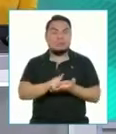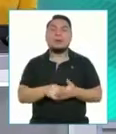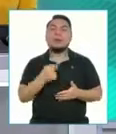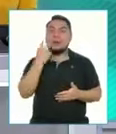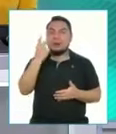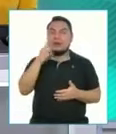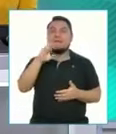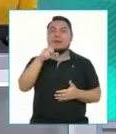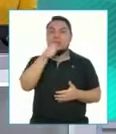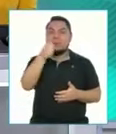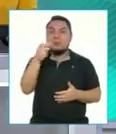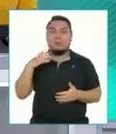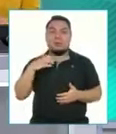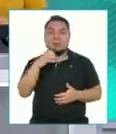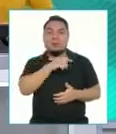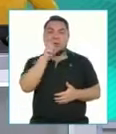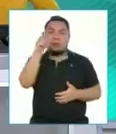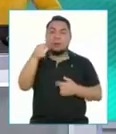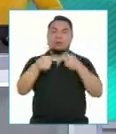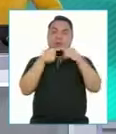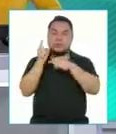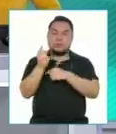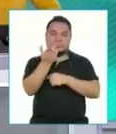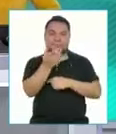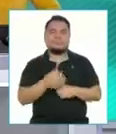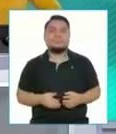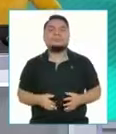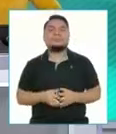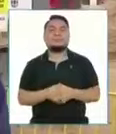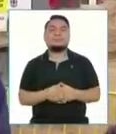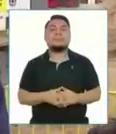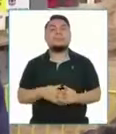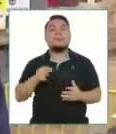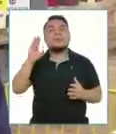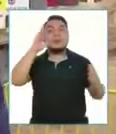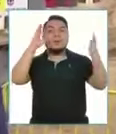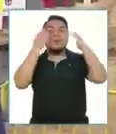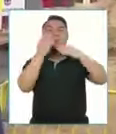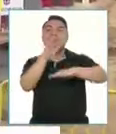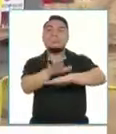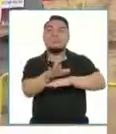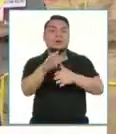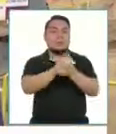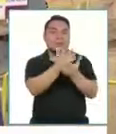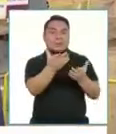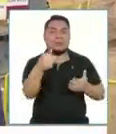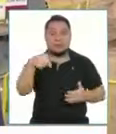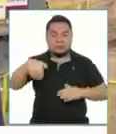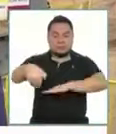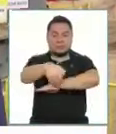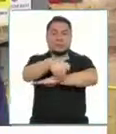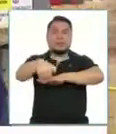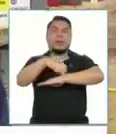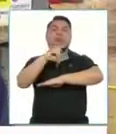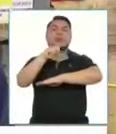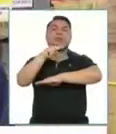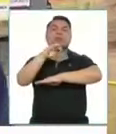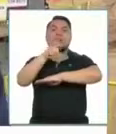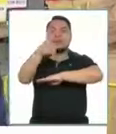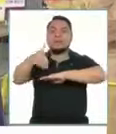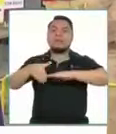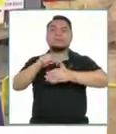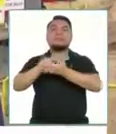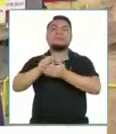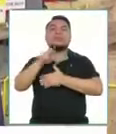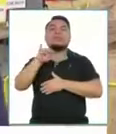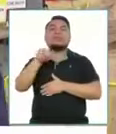compañero Franco Mesa, está en El Callao para brindarnos más detalles. Muy buenas tardes, compañeras. Cruce de las avenidas Colonial y Santa